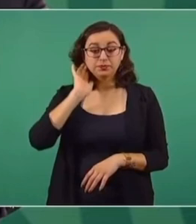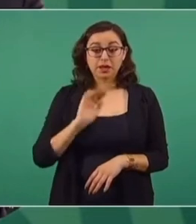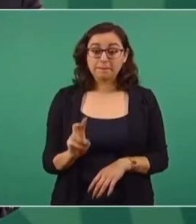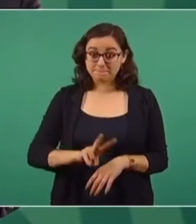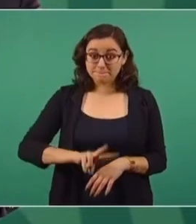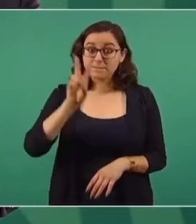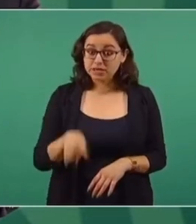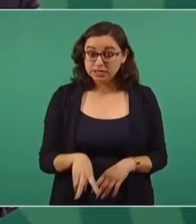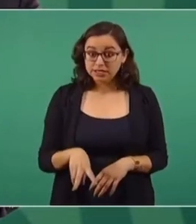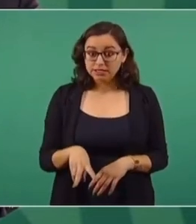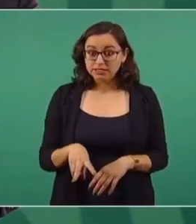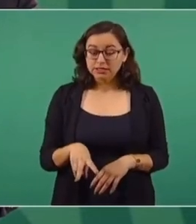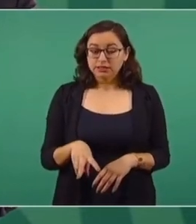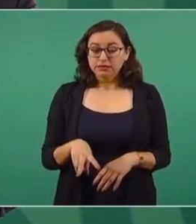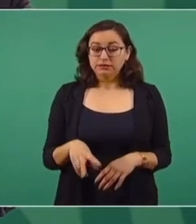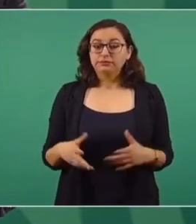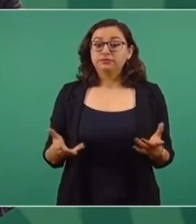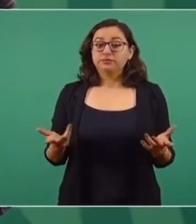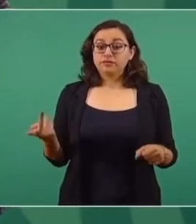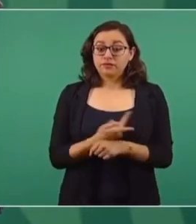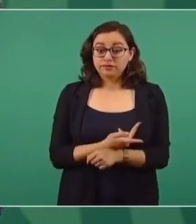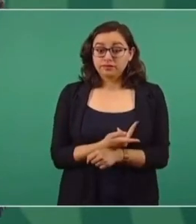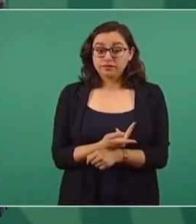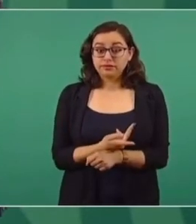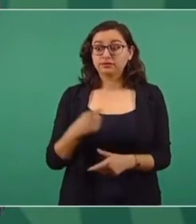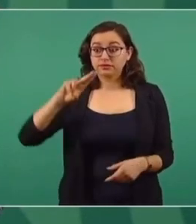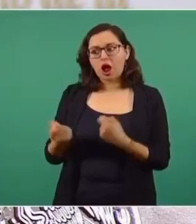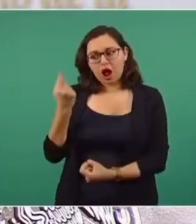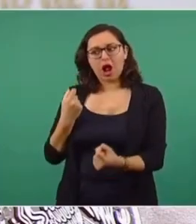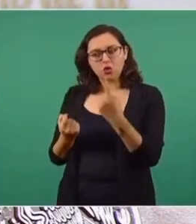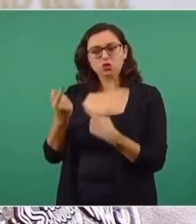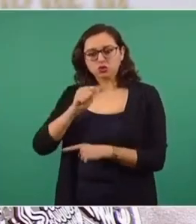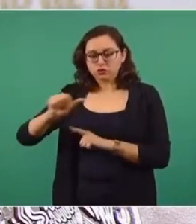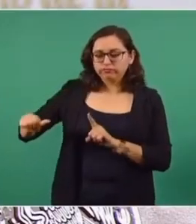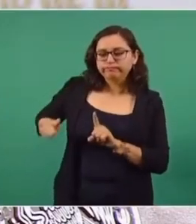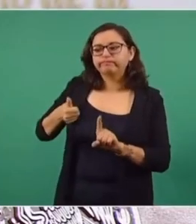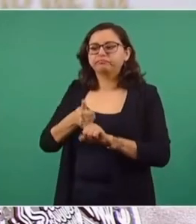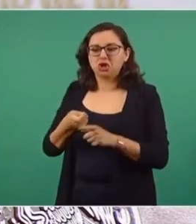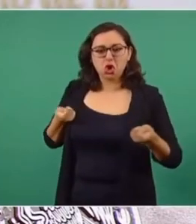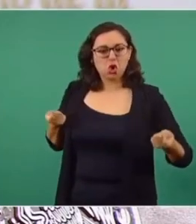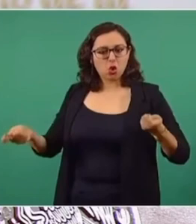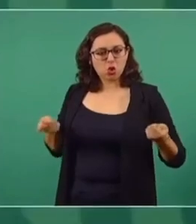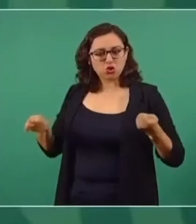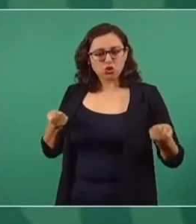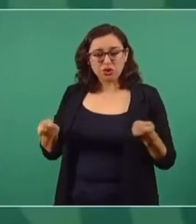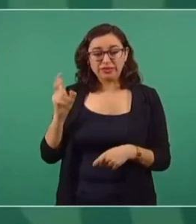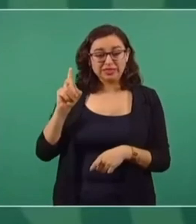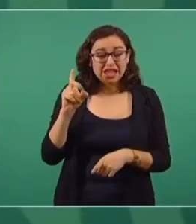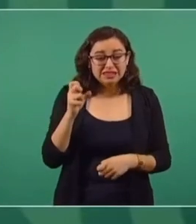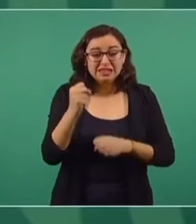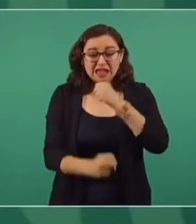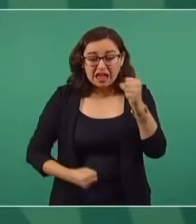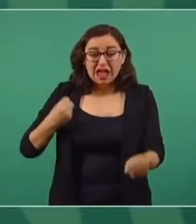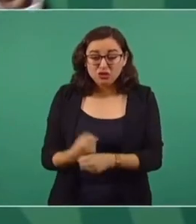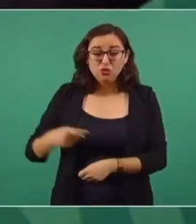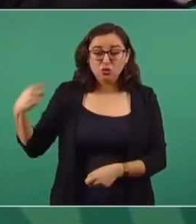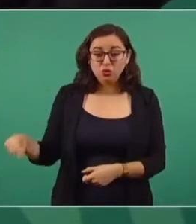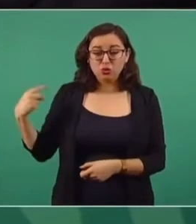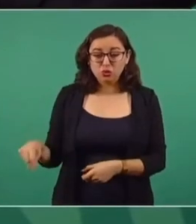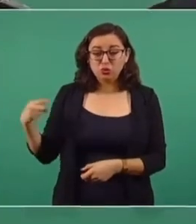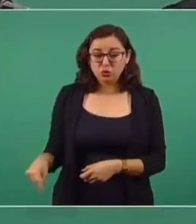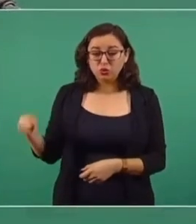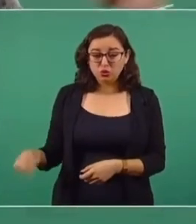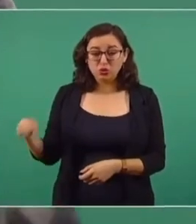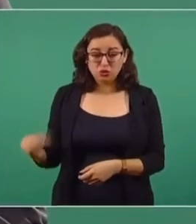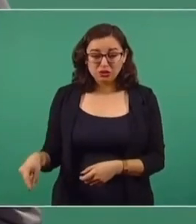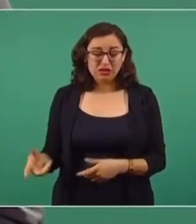personas que manejan las universidades públicas, que son caciques, que llevan 30 años, así como los